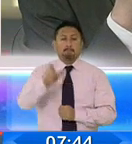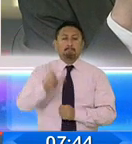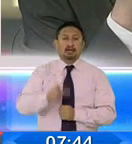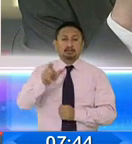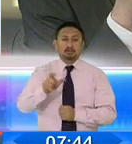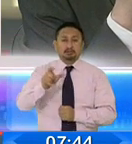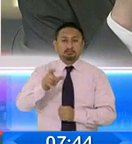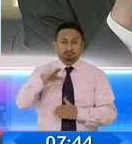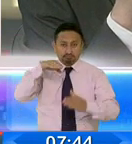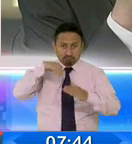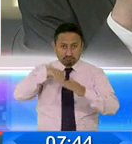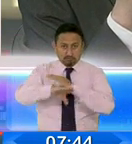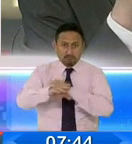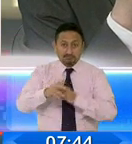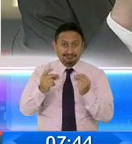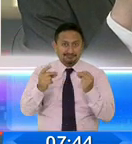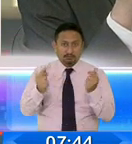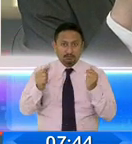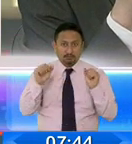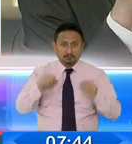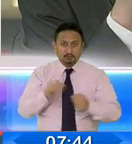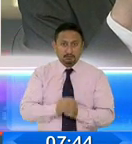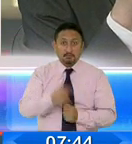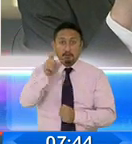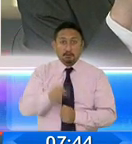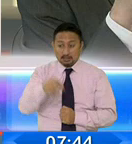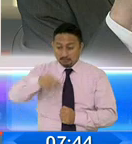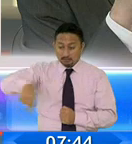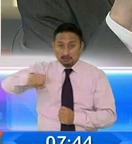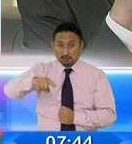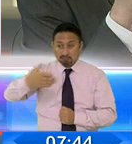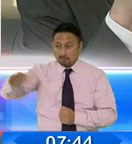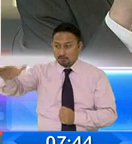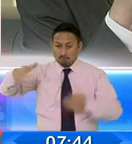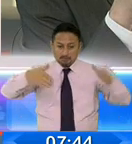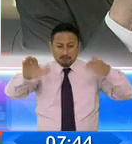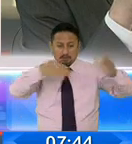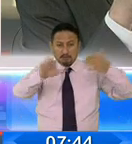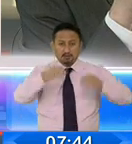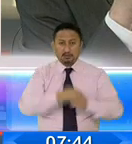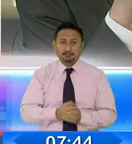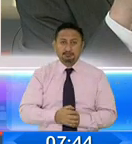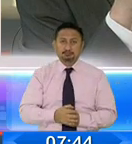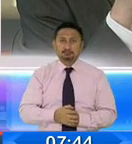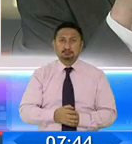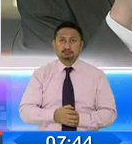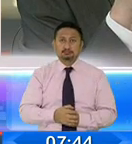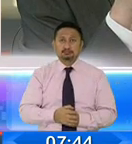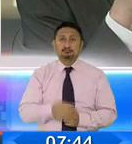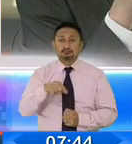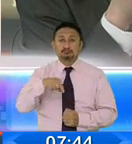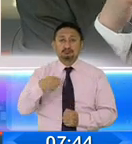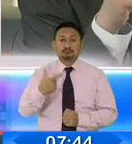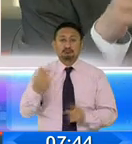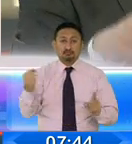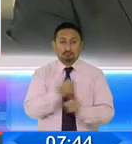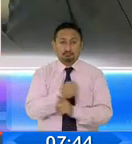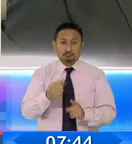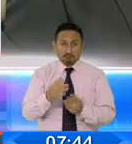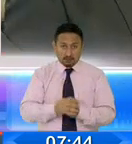logramos a tiempo a sacar a las personas que estaban adrede haciendo violencia hacia afuera. Pero también